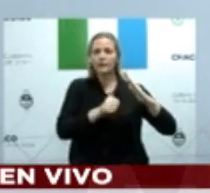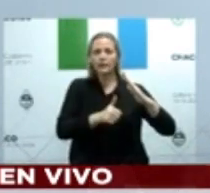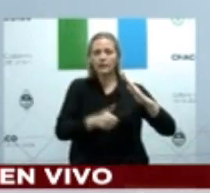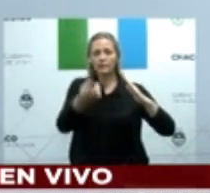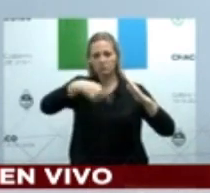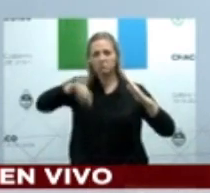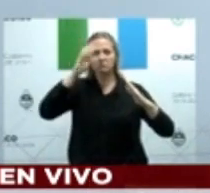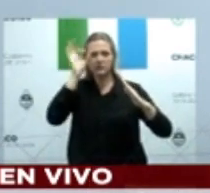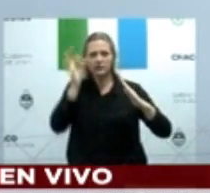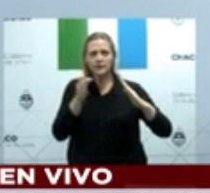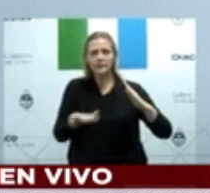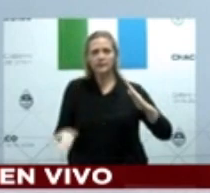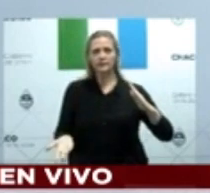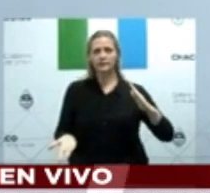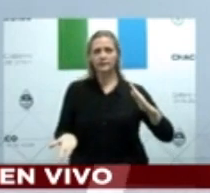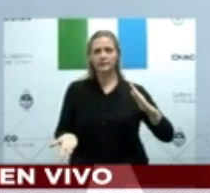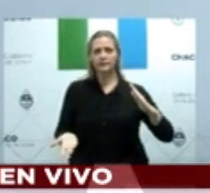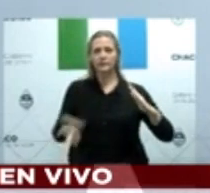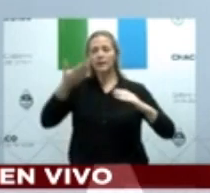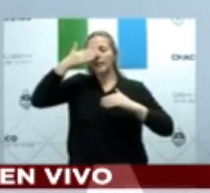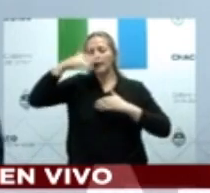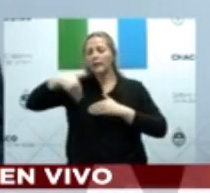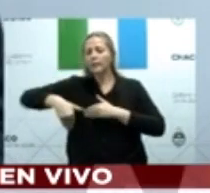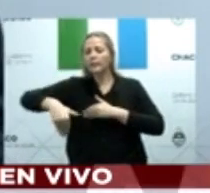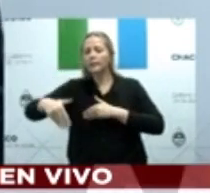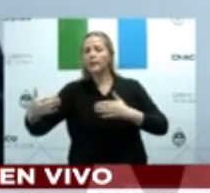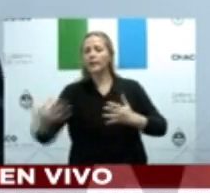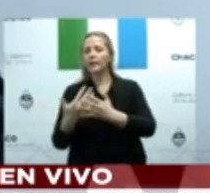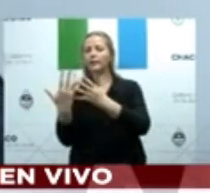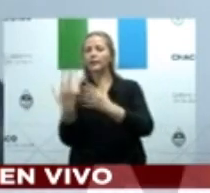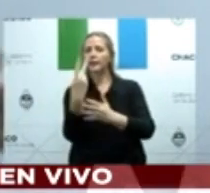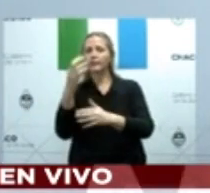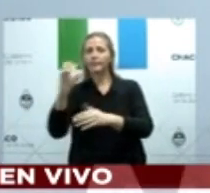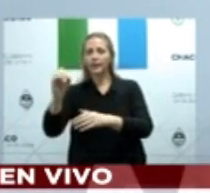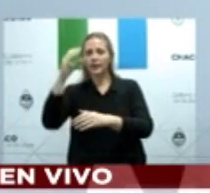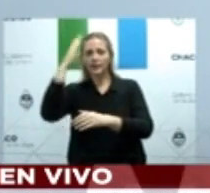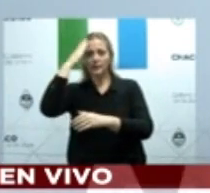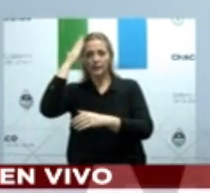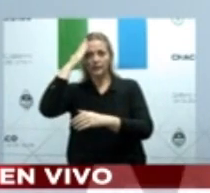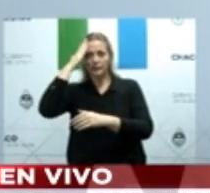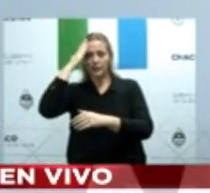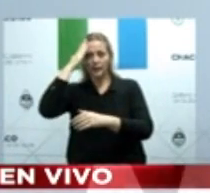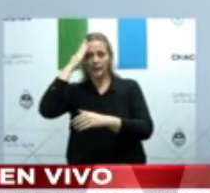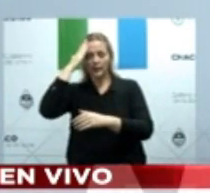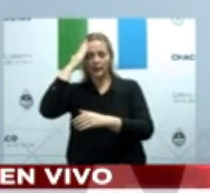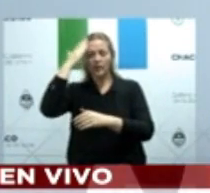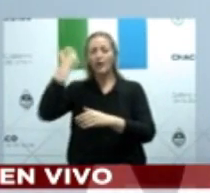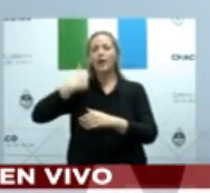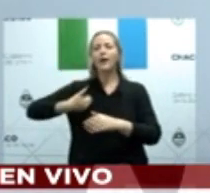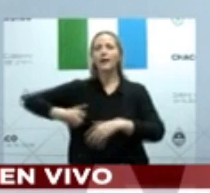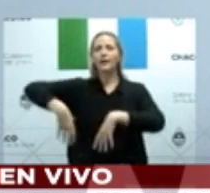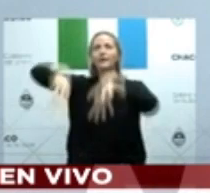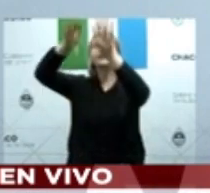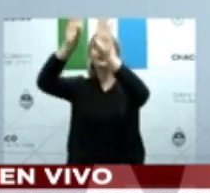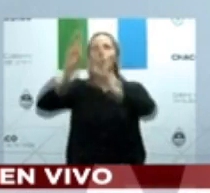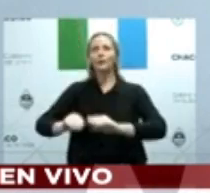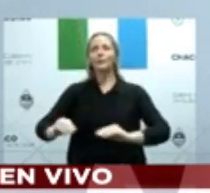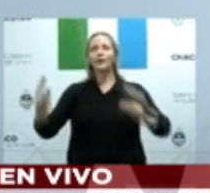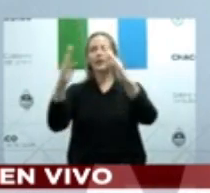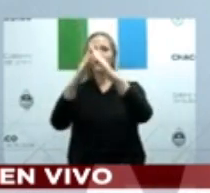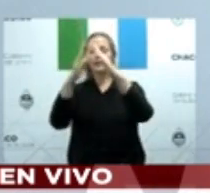estaba en cuarentena obligatoria. La línea de tiempo, bueno, hablan de todas las medidas que fuimos